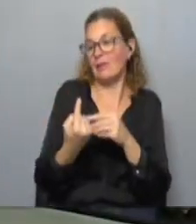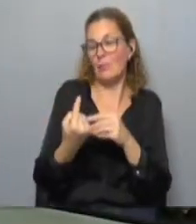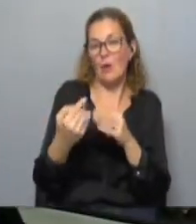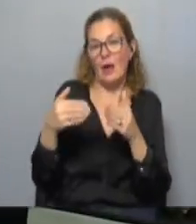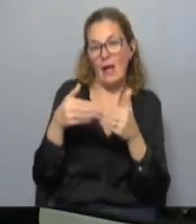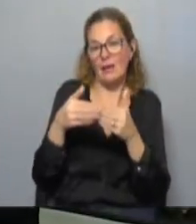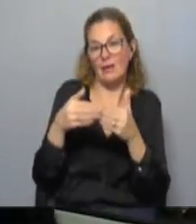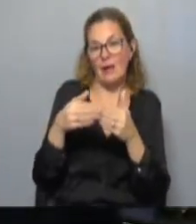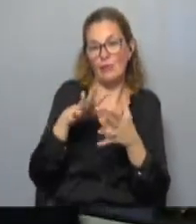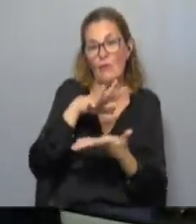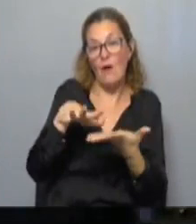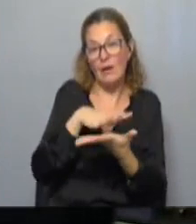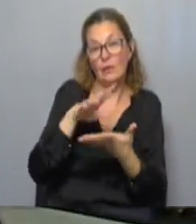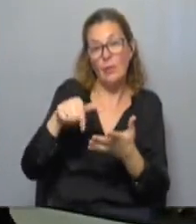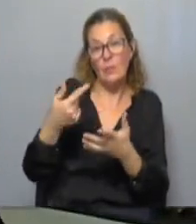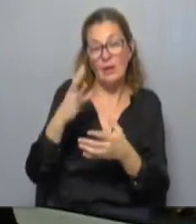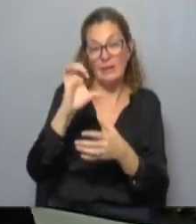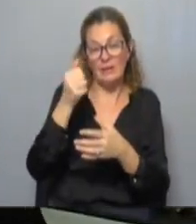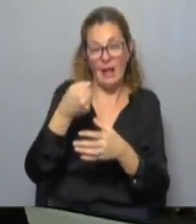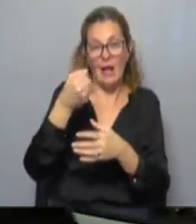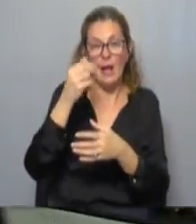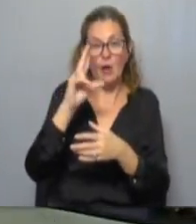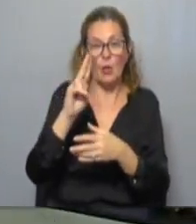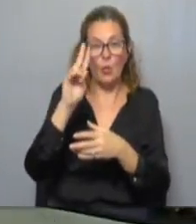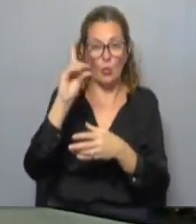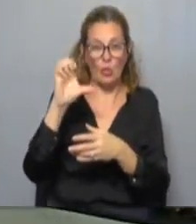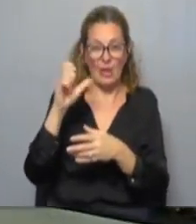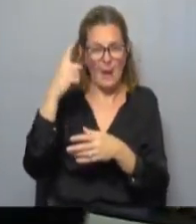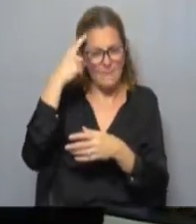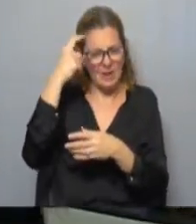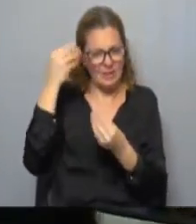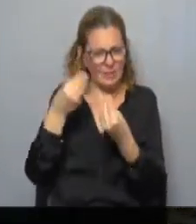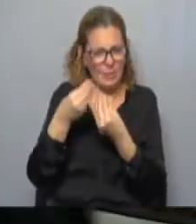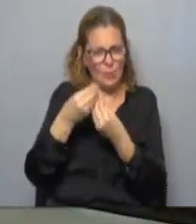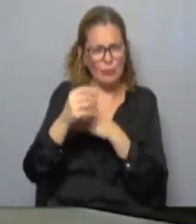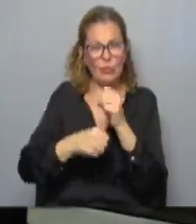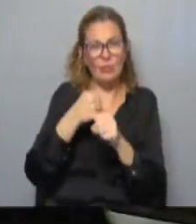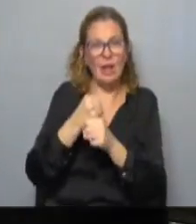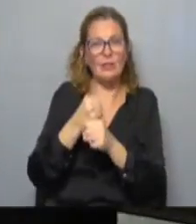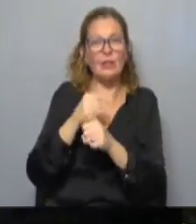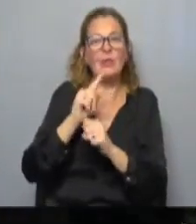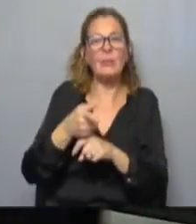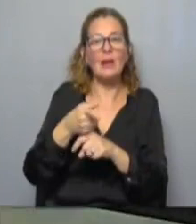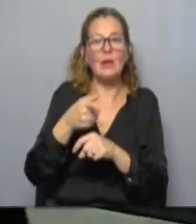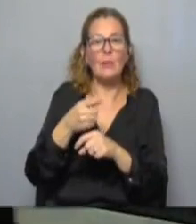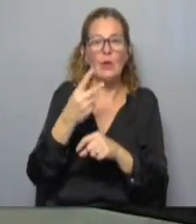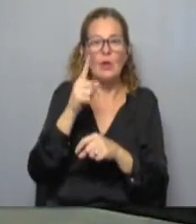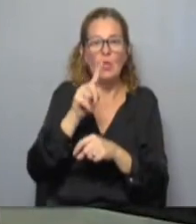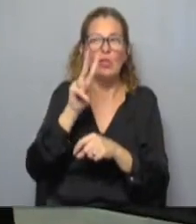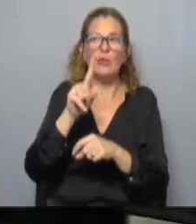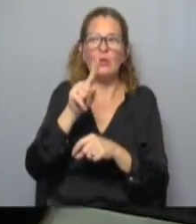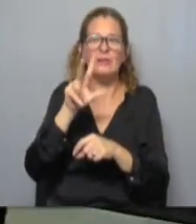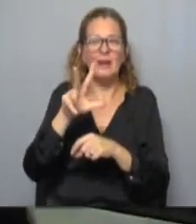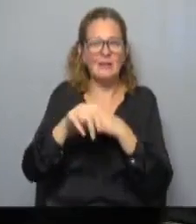esquina en tu barrio por otro lado el sacude con una experiencia de muchísimos años pero que se concreta en este espacio hace unos 12, 13